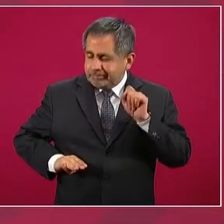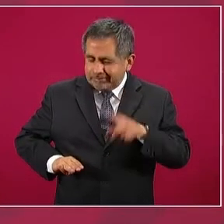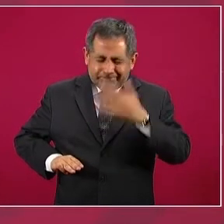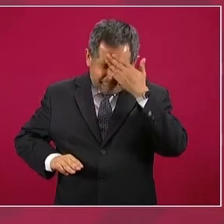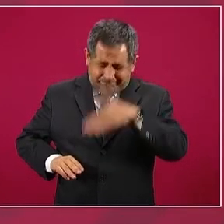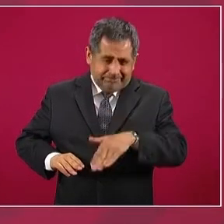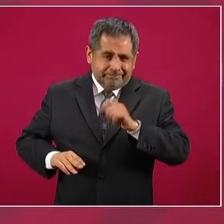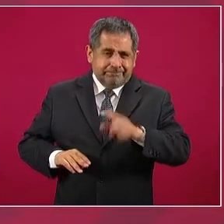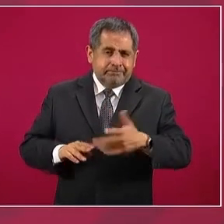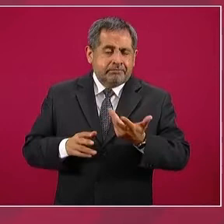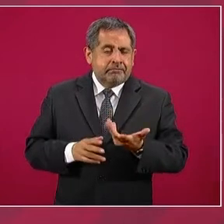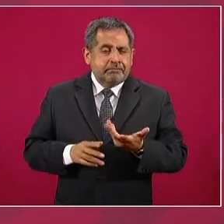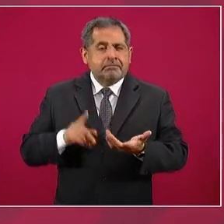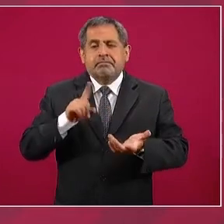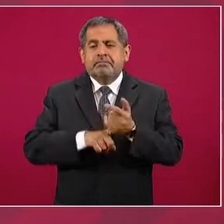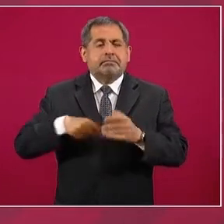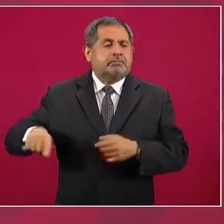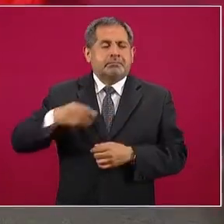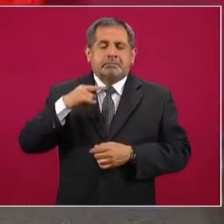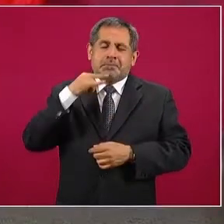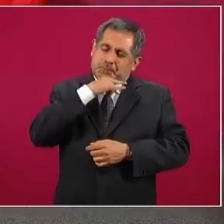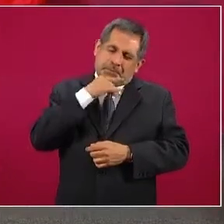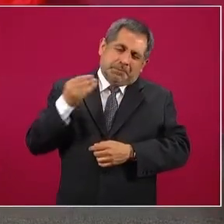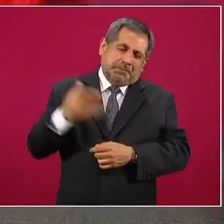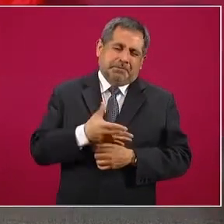Era una hipocresía.